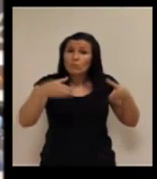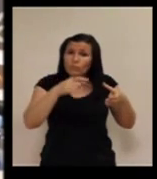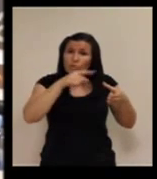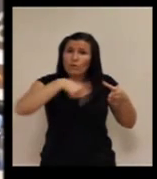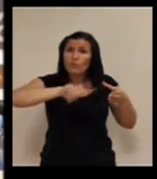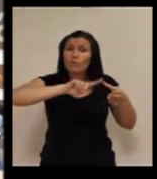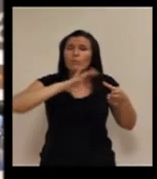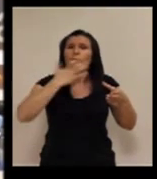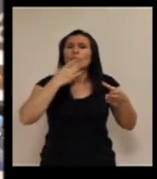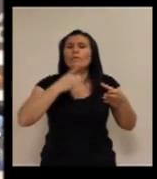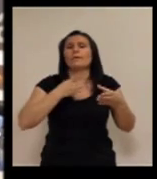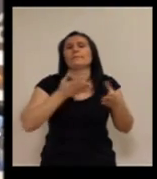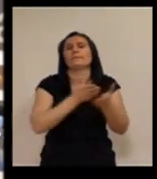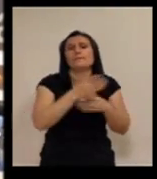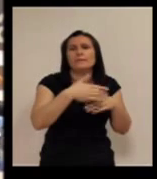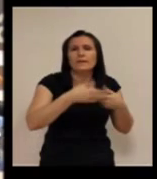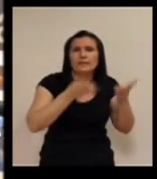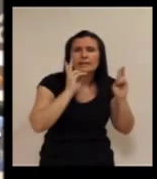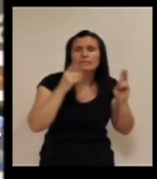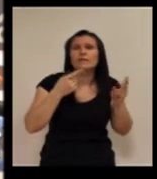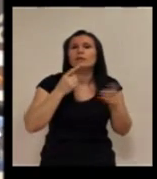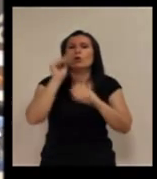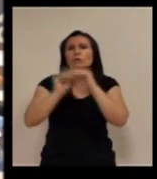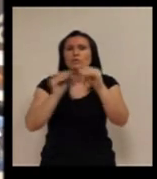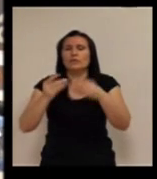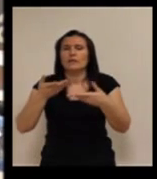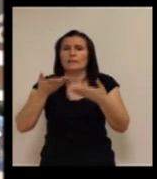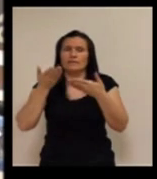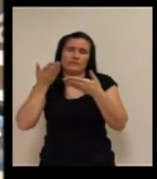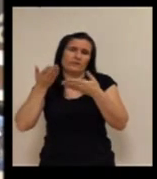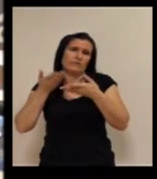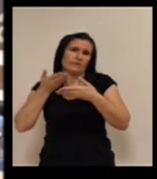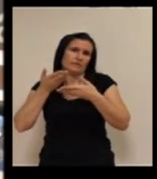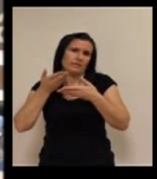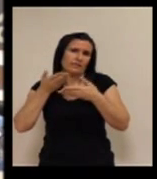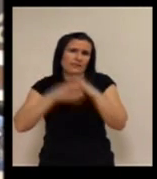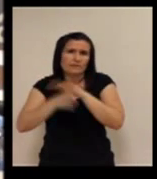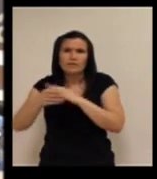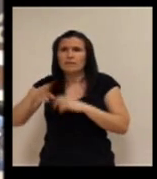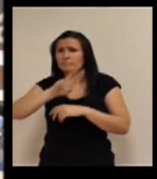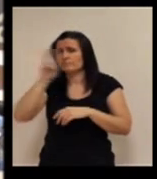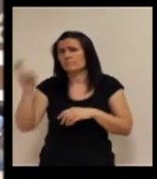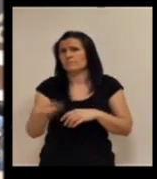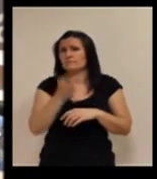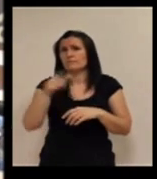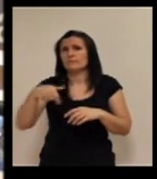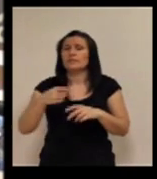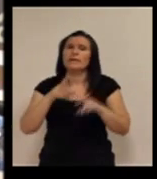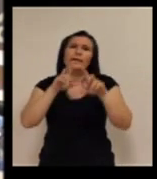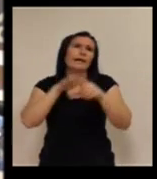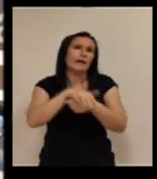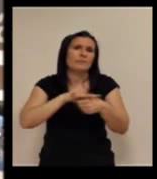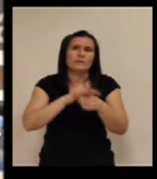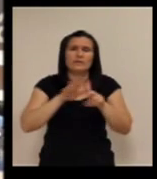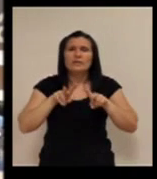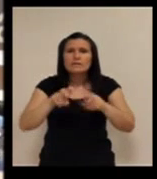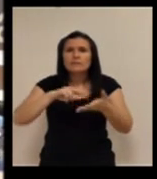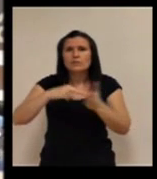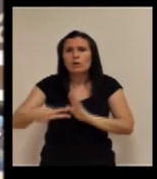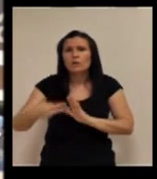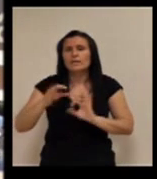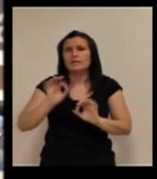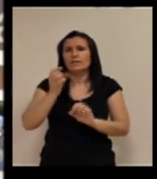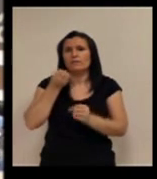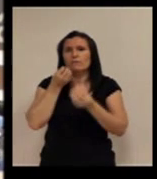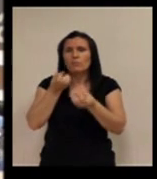Vía Libre, Consultora en Accesibilidad, Tecnosay, de empresas de servicios en el ámbito de la innovación, de las tecnologías de